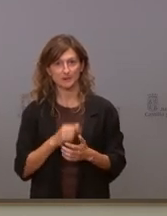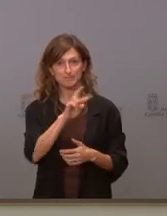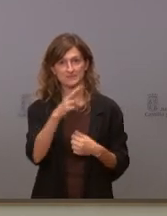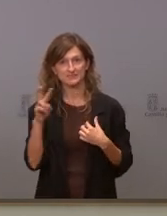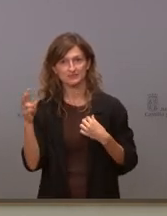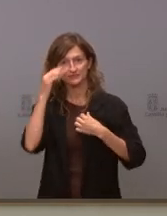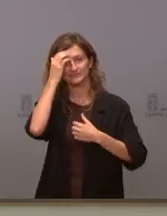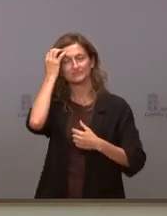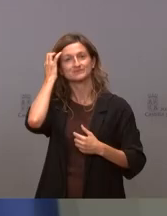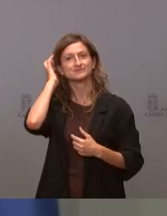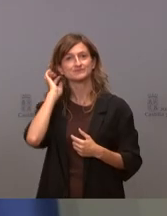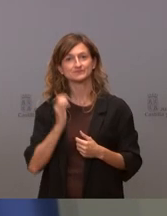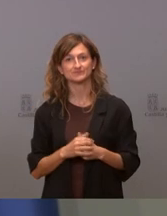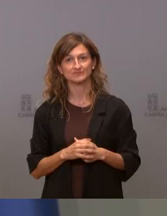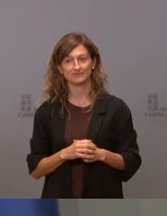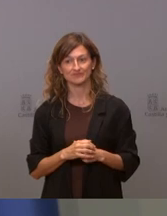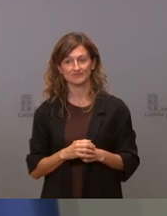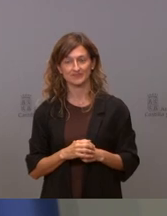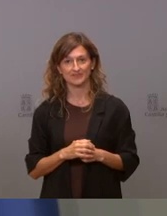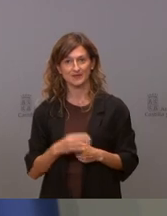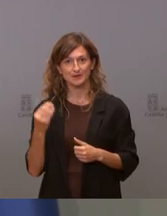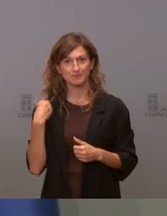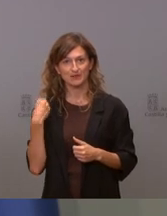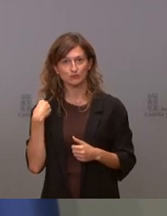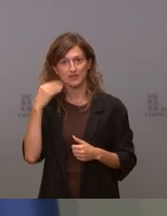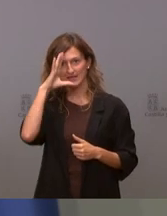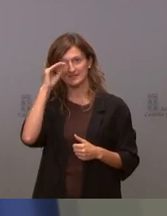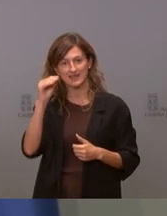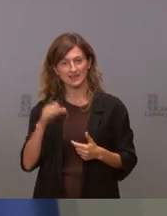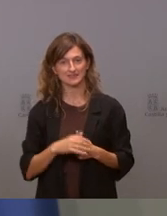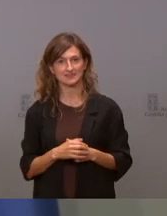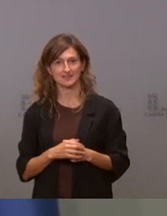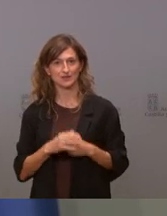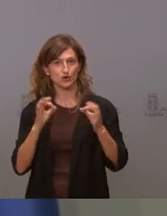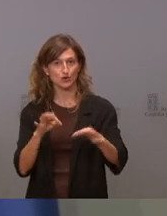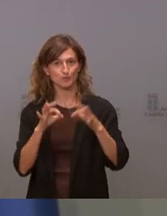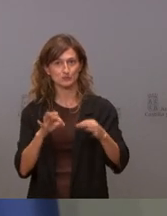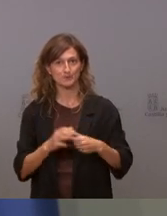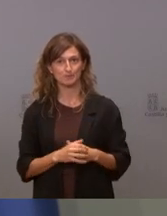impares… Eso es una pregunta muy inteligente, como siempre.